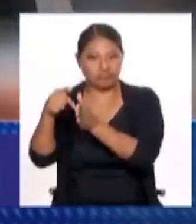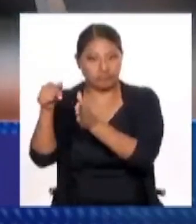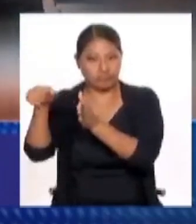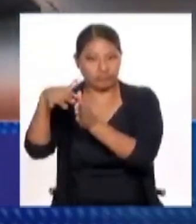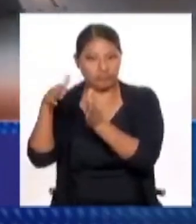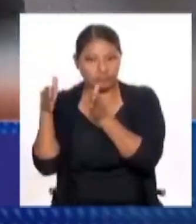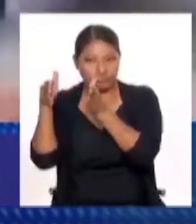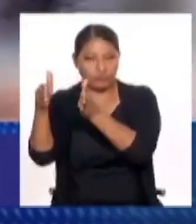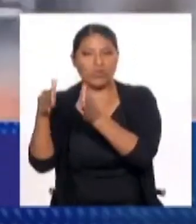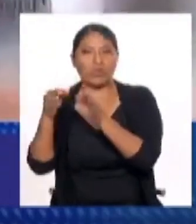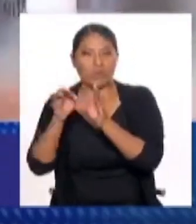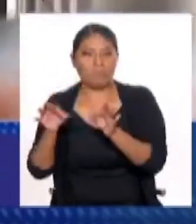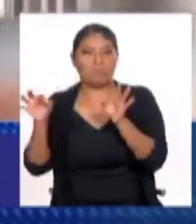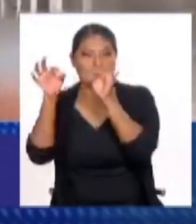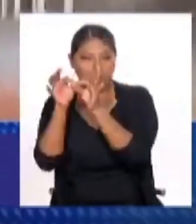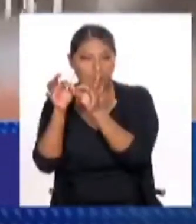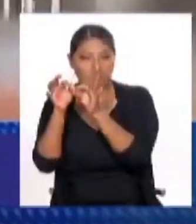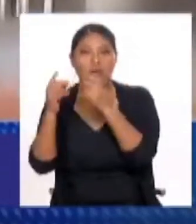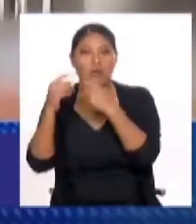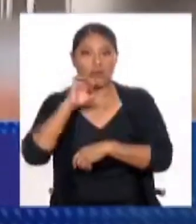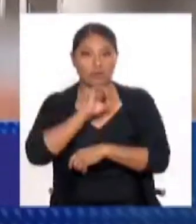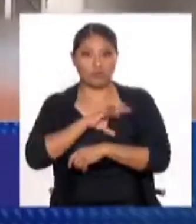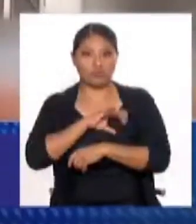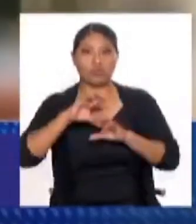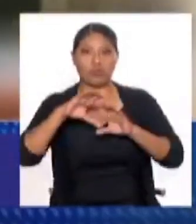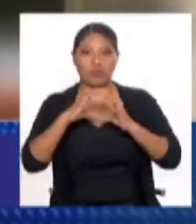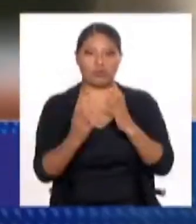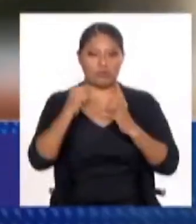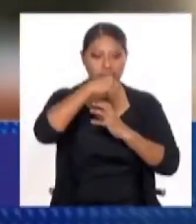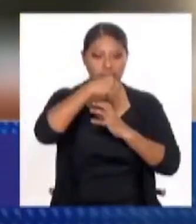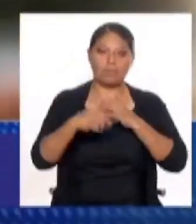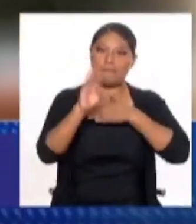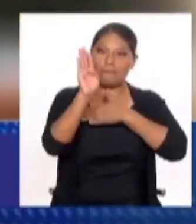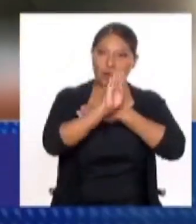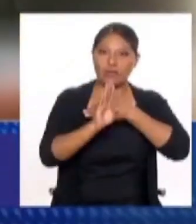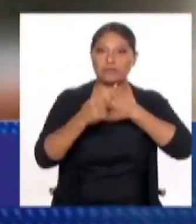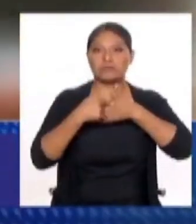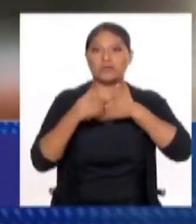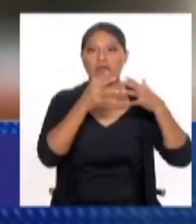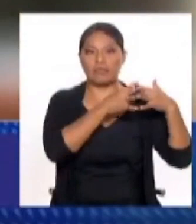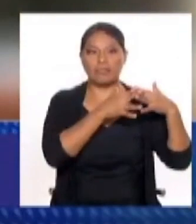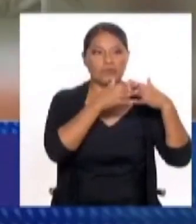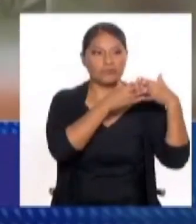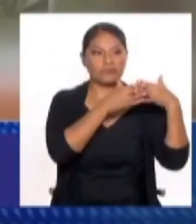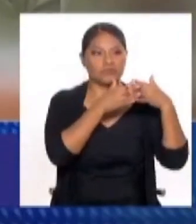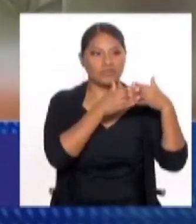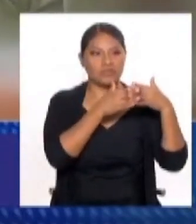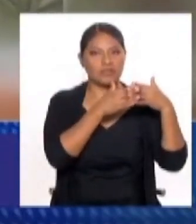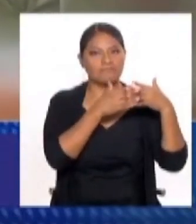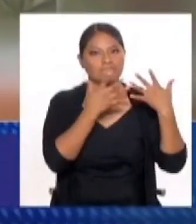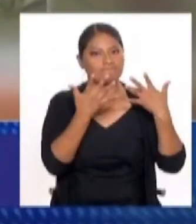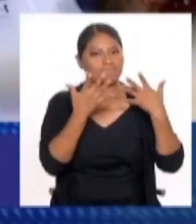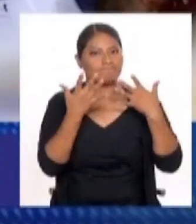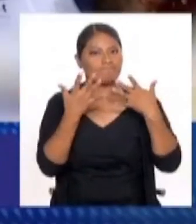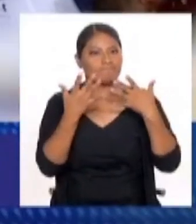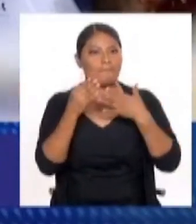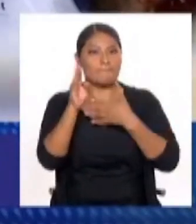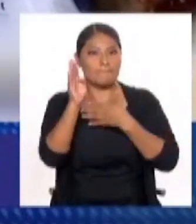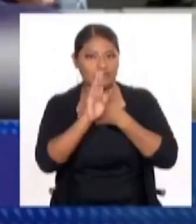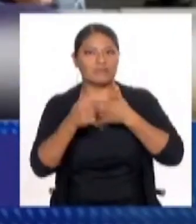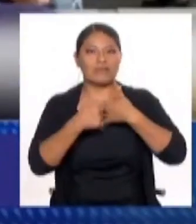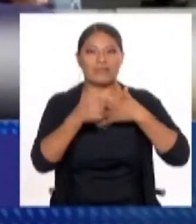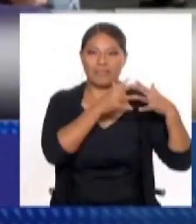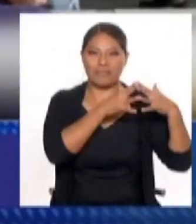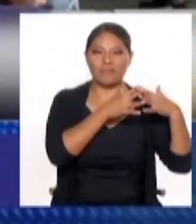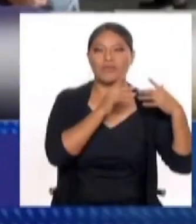electoral, no solo en Chile, pero también en otros países como Brasil, Argentina, Estados Unidos, que es que, digamos, la derecha,